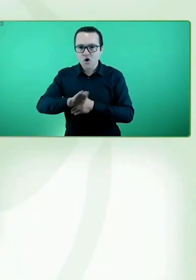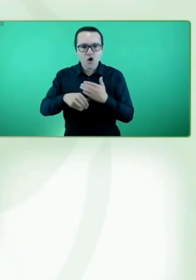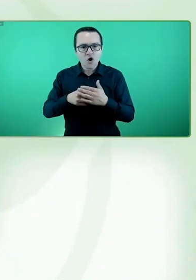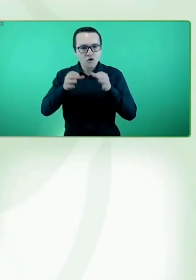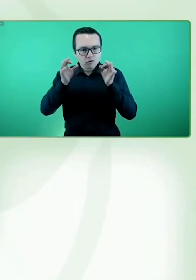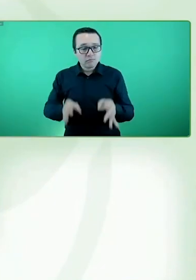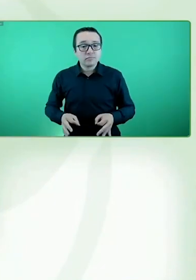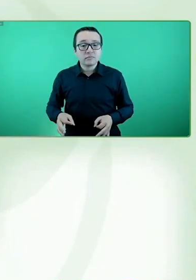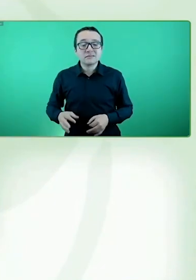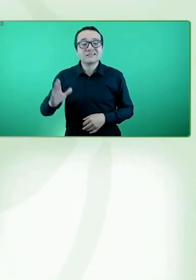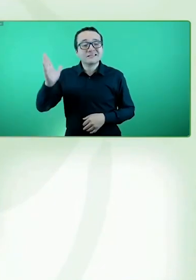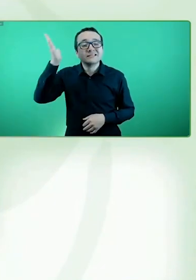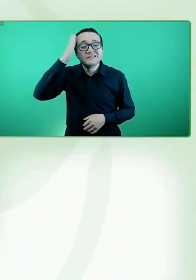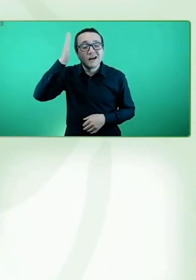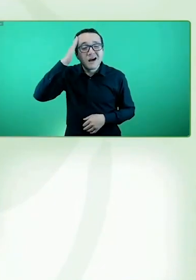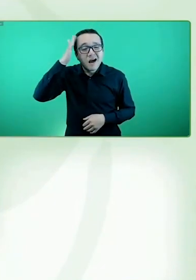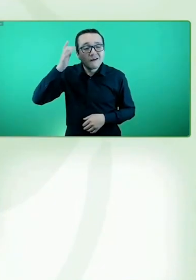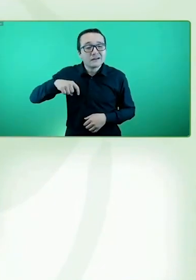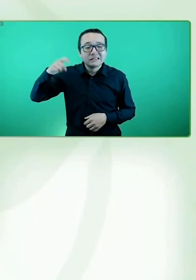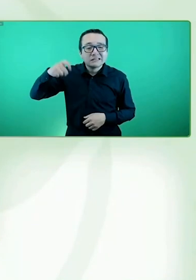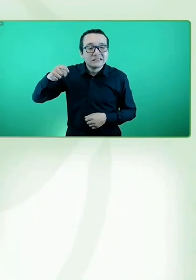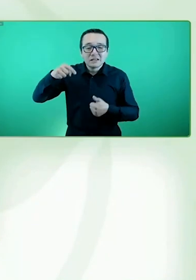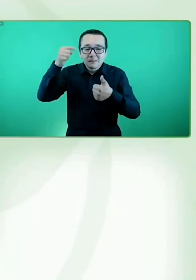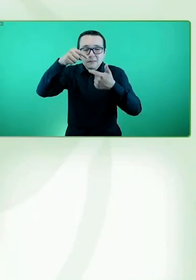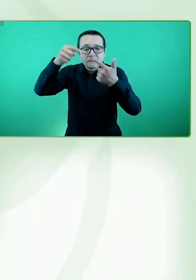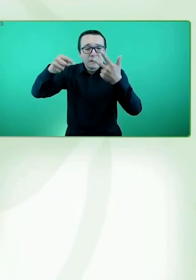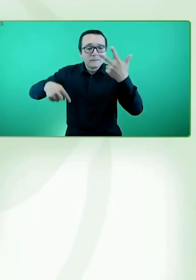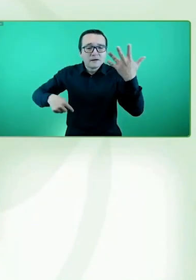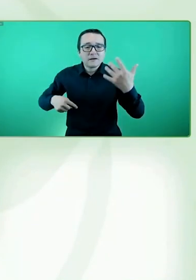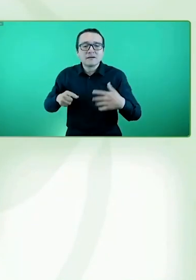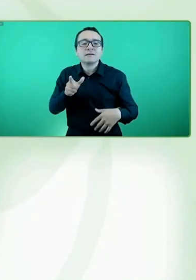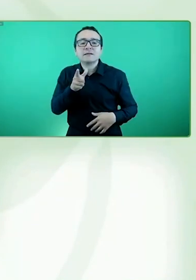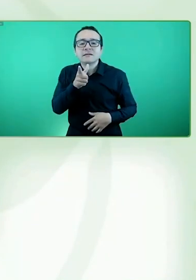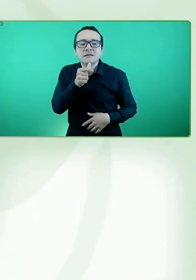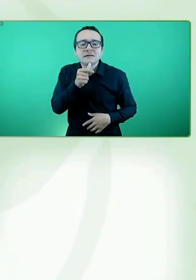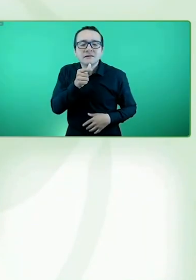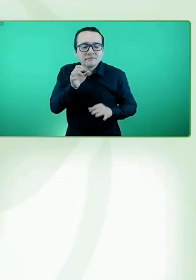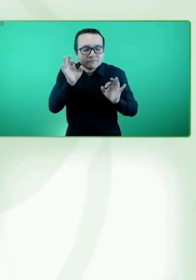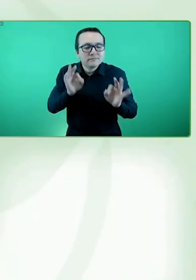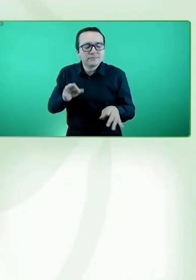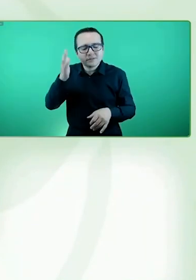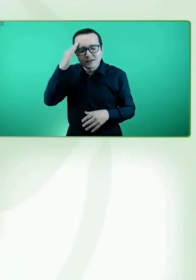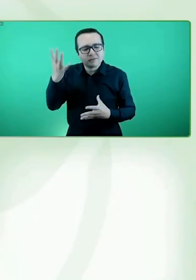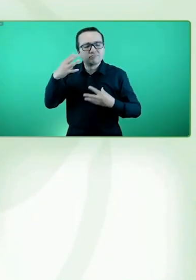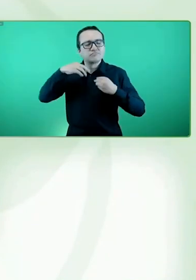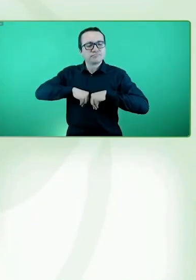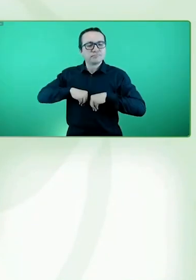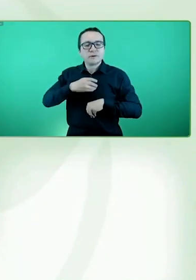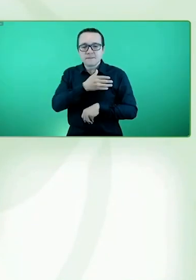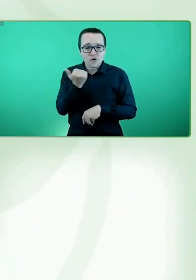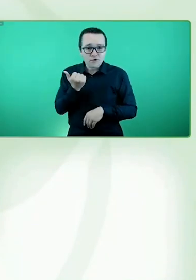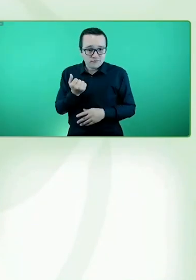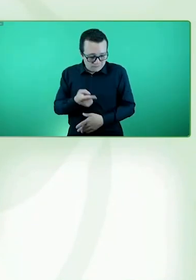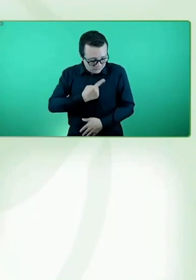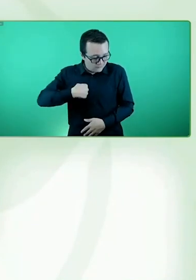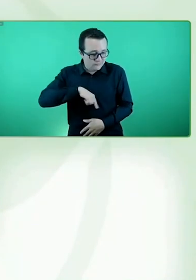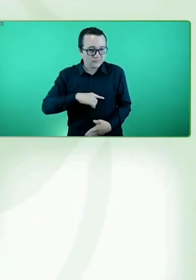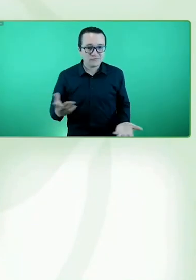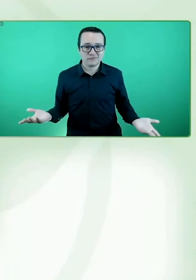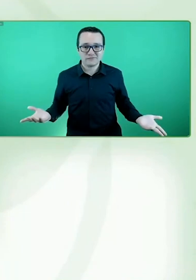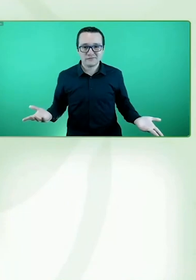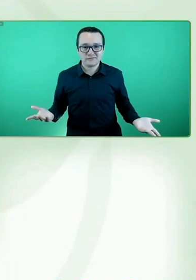propias necesidades y no solo queremos, sino que tenemos derecho a formar parte de